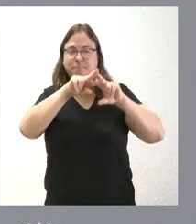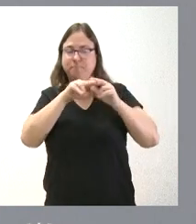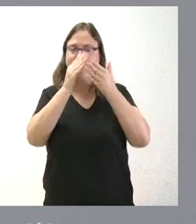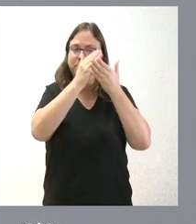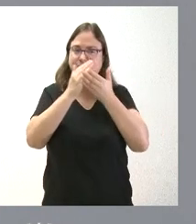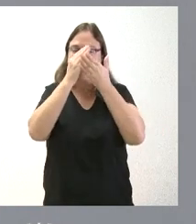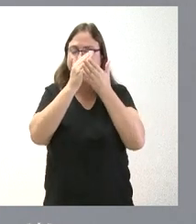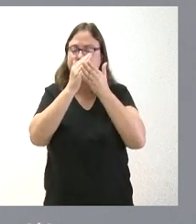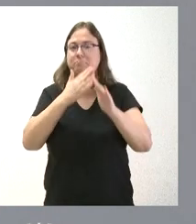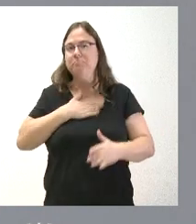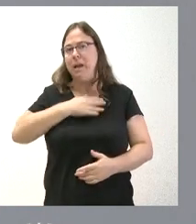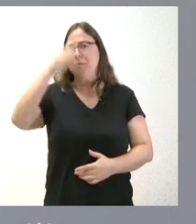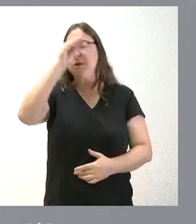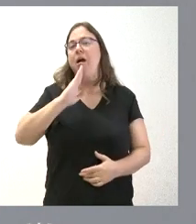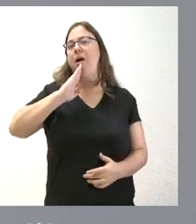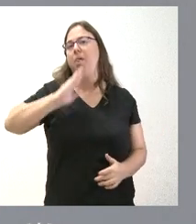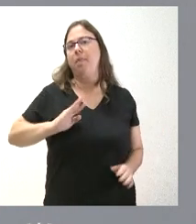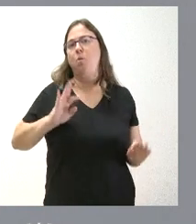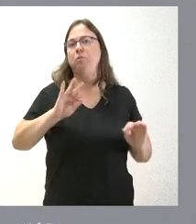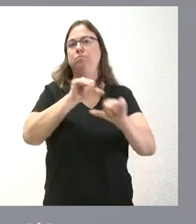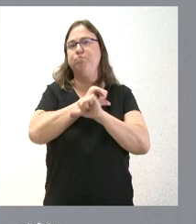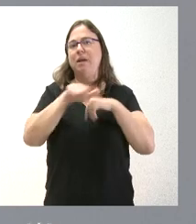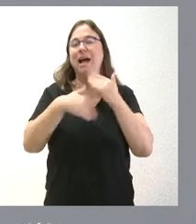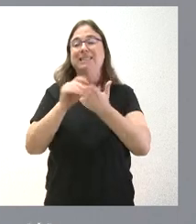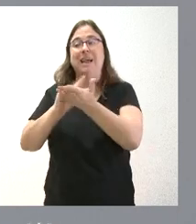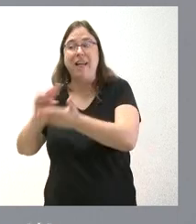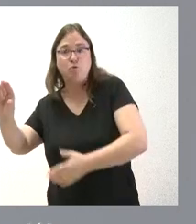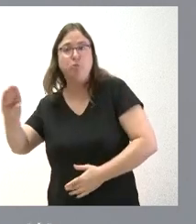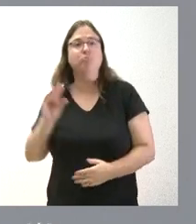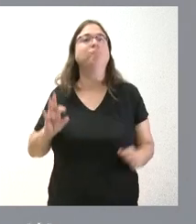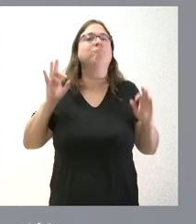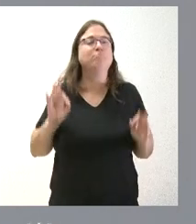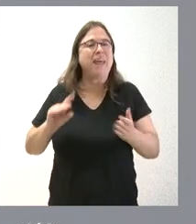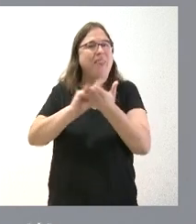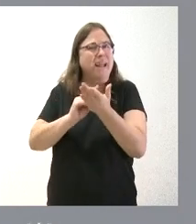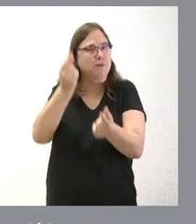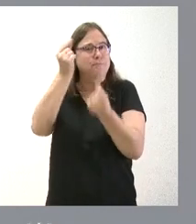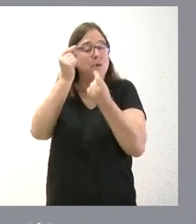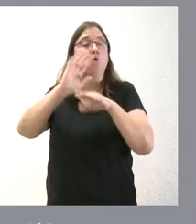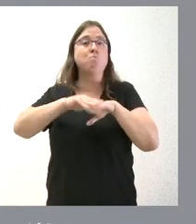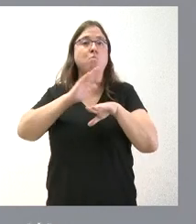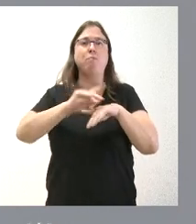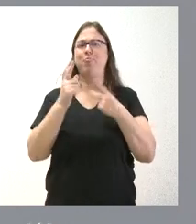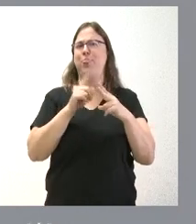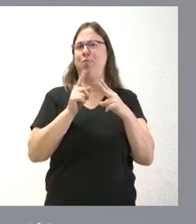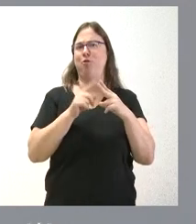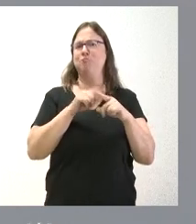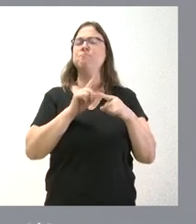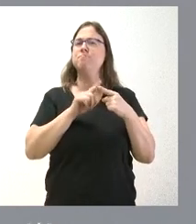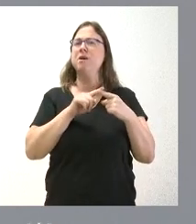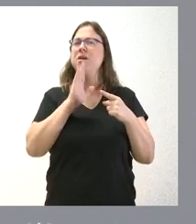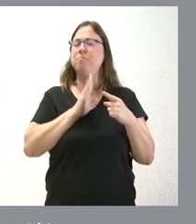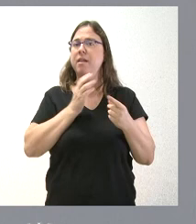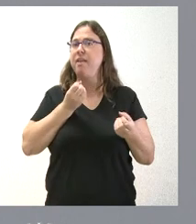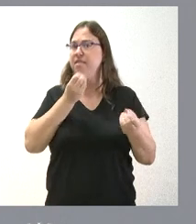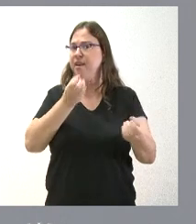oportuno esperar a recibir estos datos. ¿Por qué? Pues por dos hechos fundamentales. Primero, porque parece ser, por las declaraciones